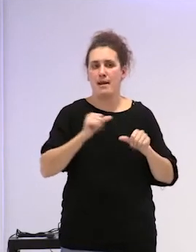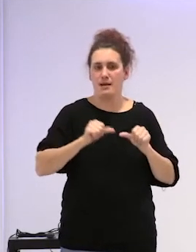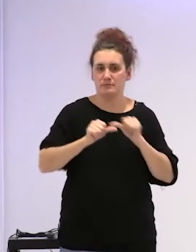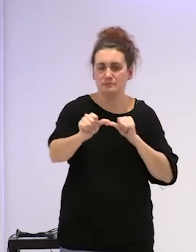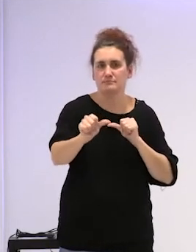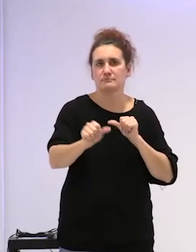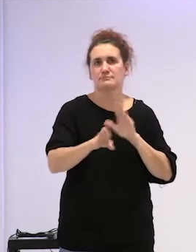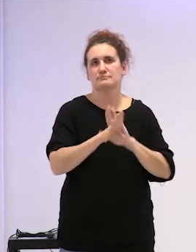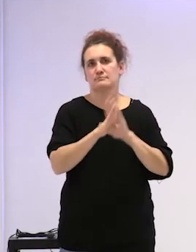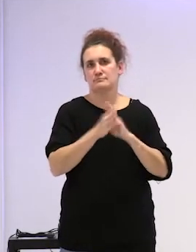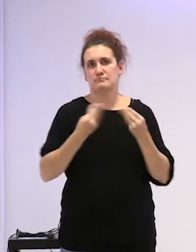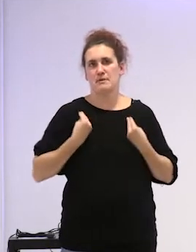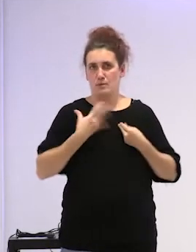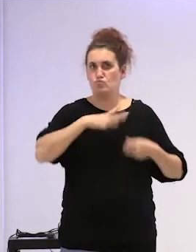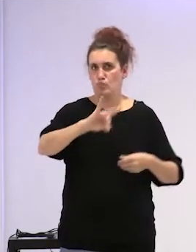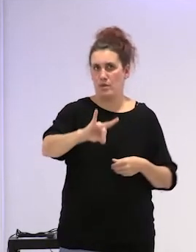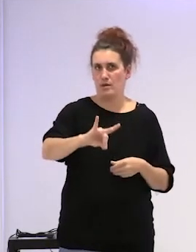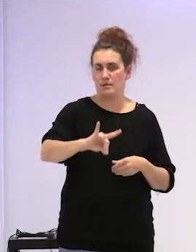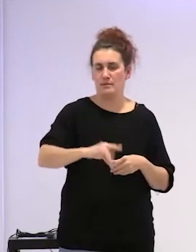viviendo al final